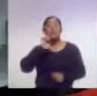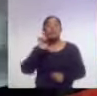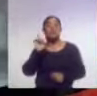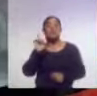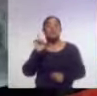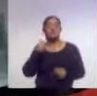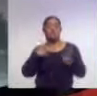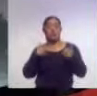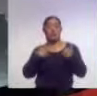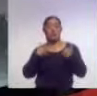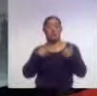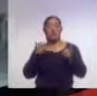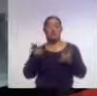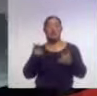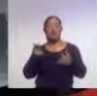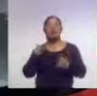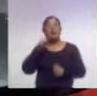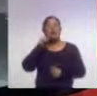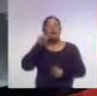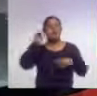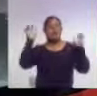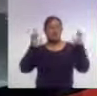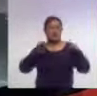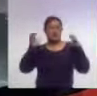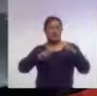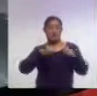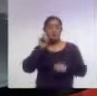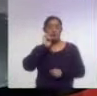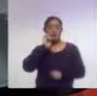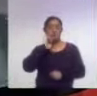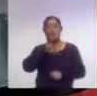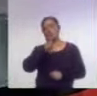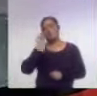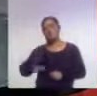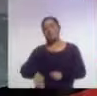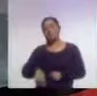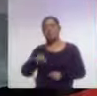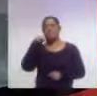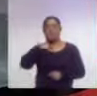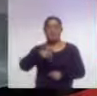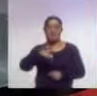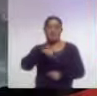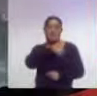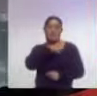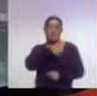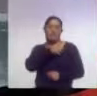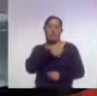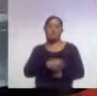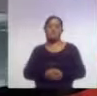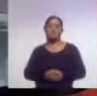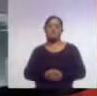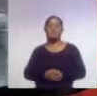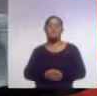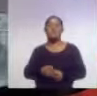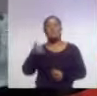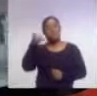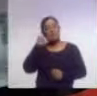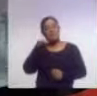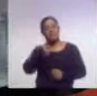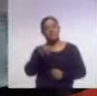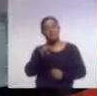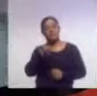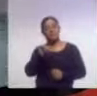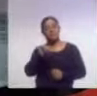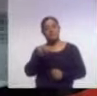durante la tromba de anoche, aquí en la capital del estado. El reporte completo lo tiene mi compañera Marian Gómez, a quien